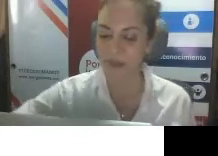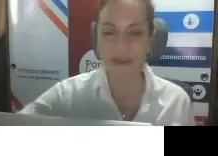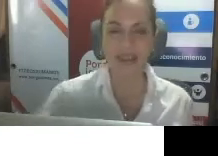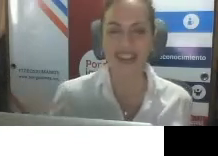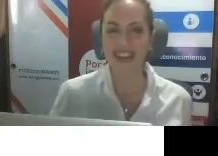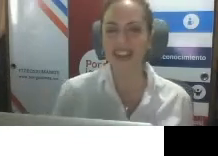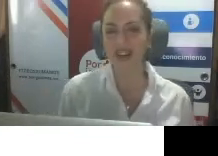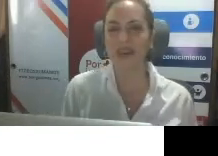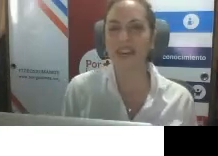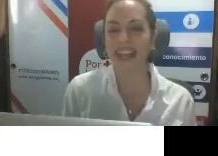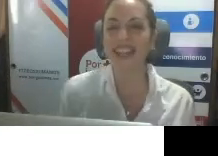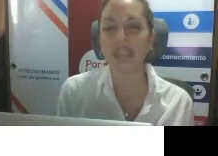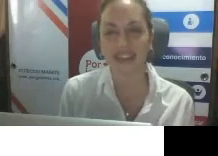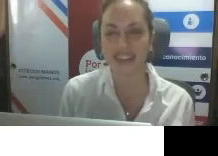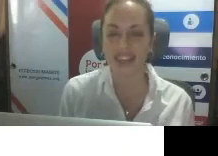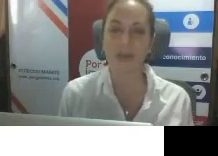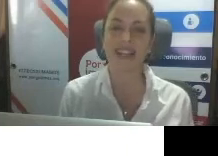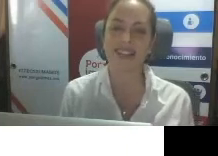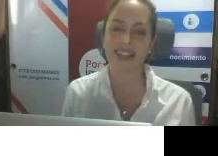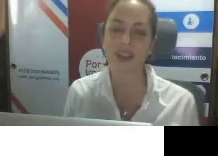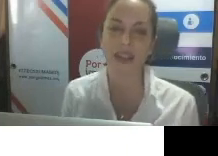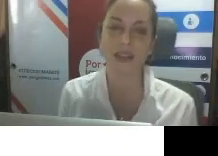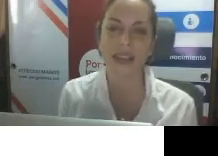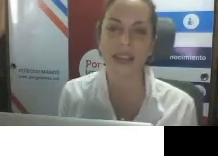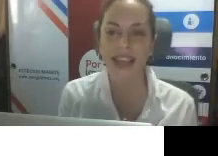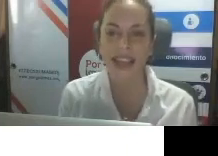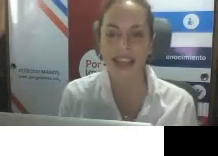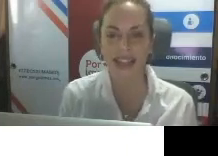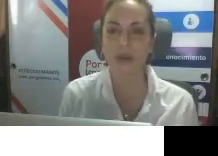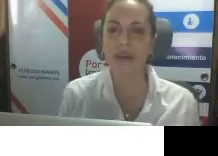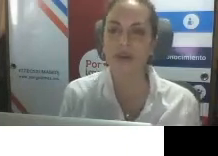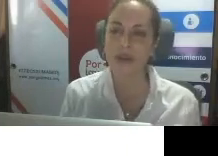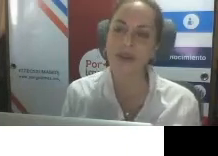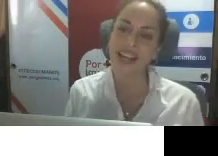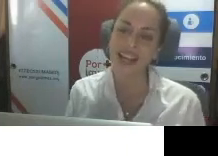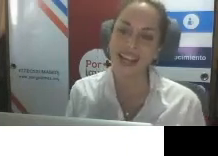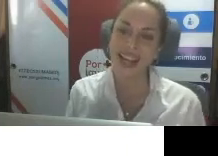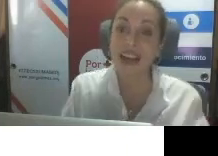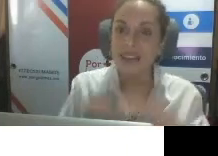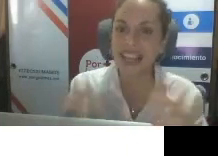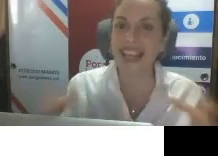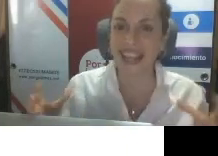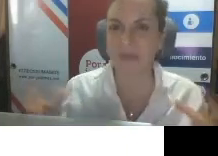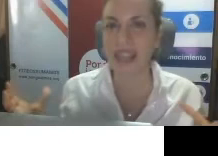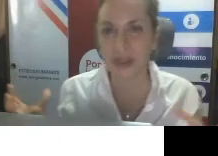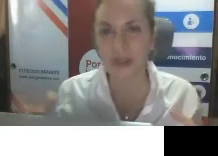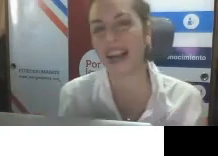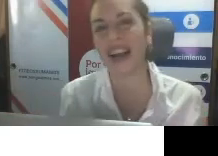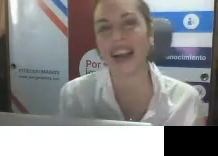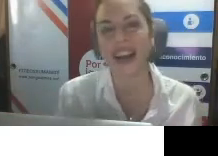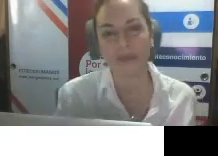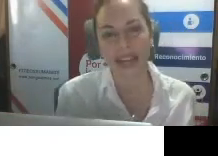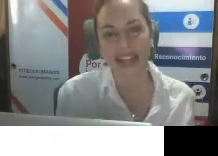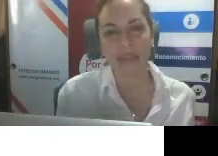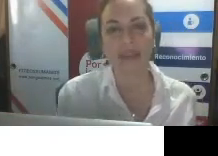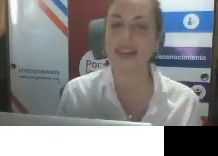Vamos a empezar con esta frase que nos parecía con Esteban, que de alguna forma abre camino para